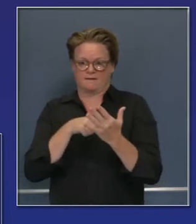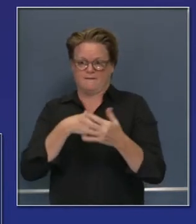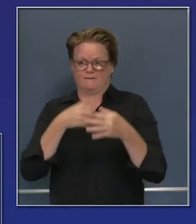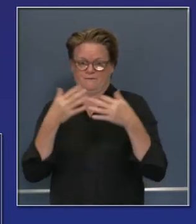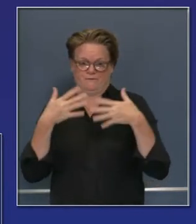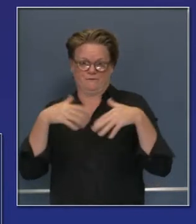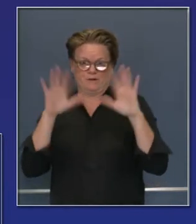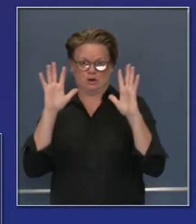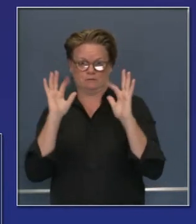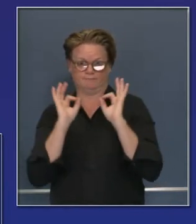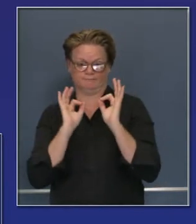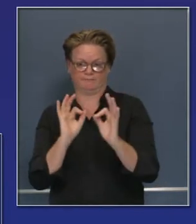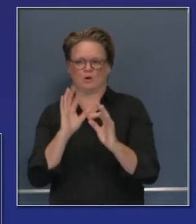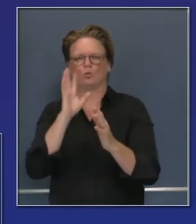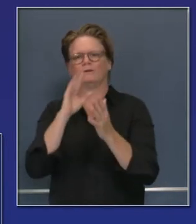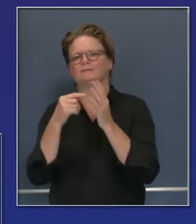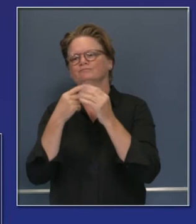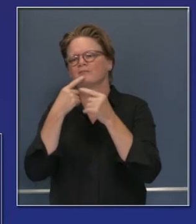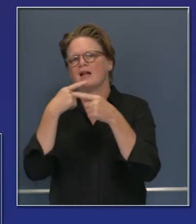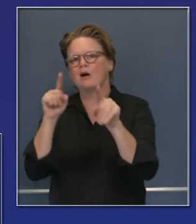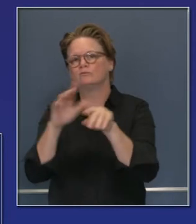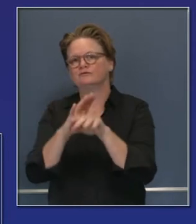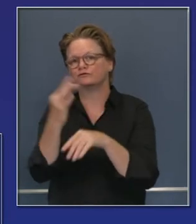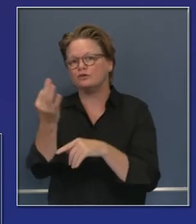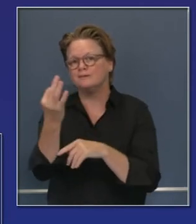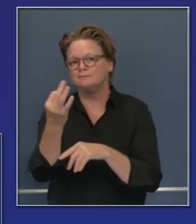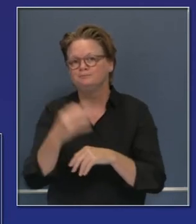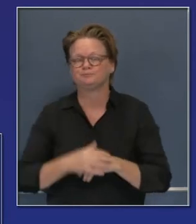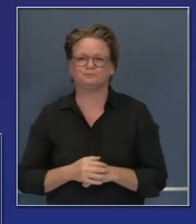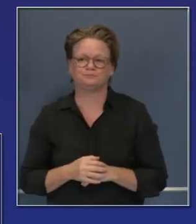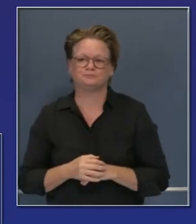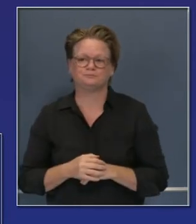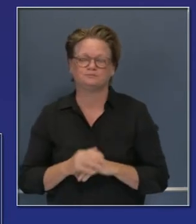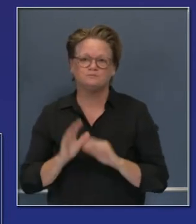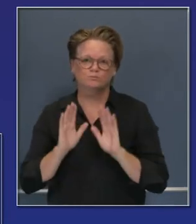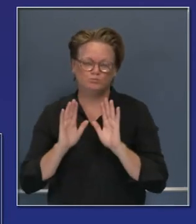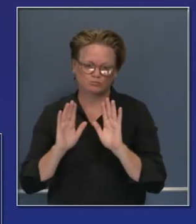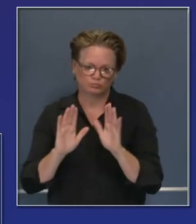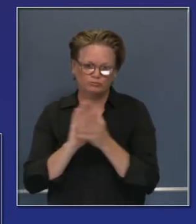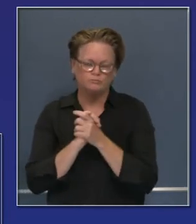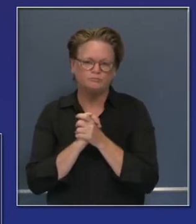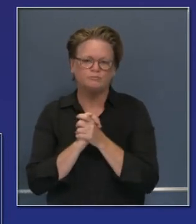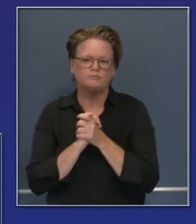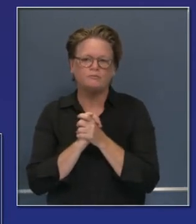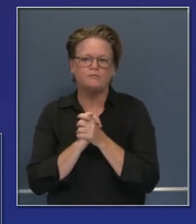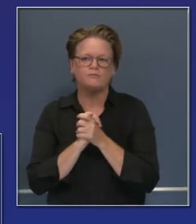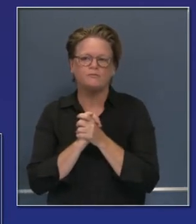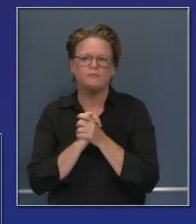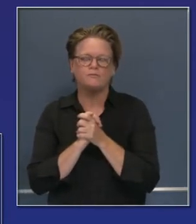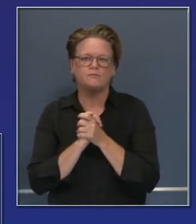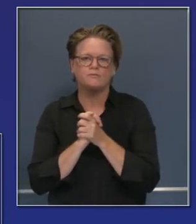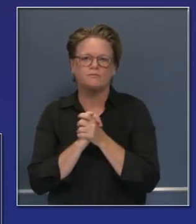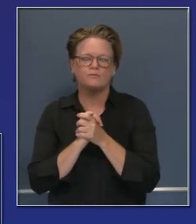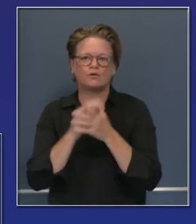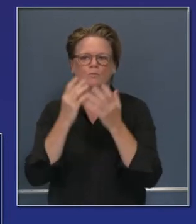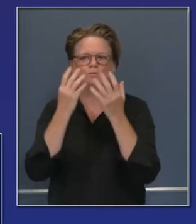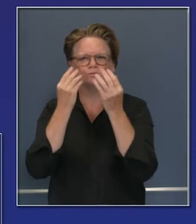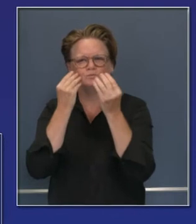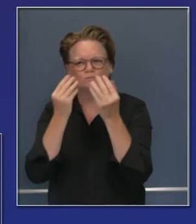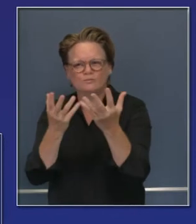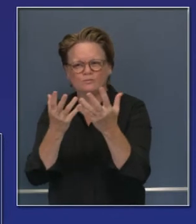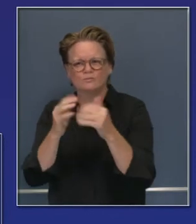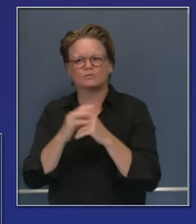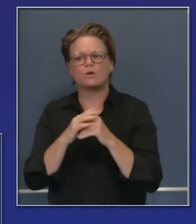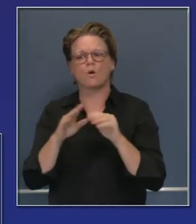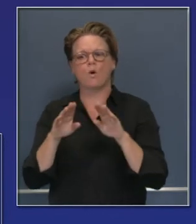anuncios nuevos el viernes pero la idea básicamente es que hoy queríamos señalar lo importante para tener una